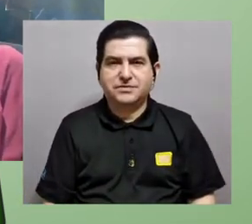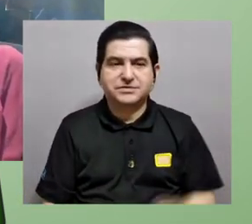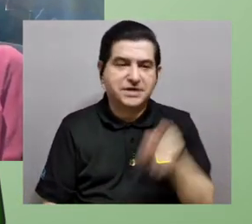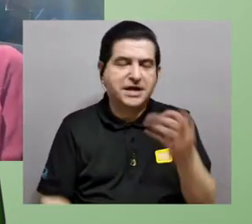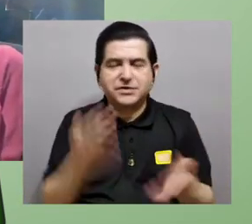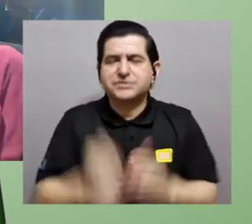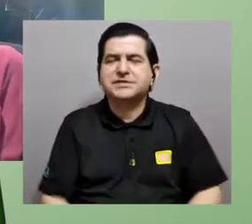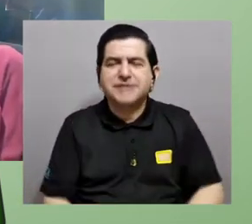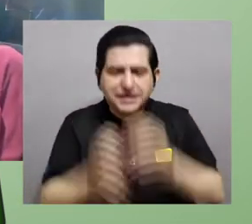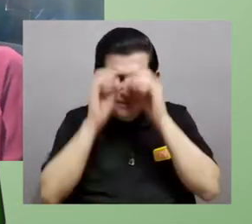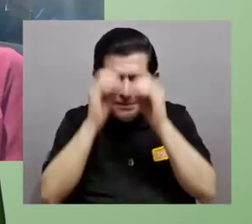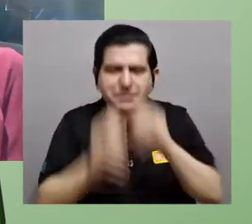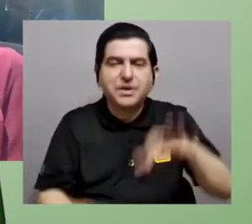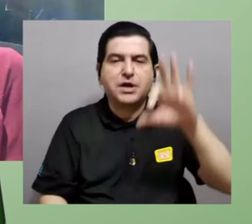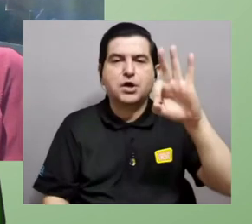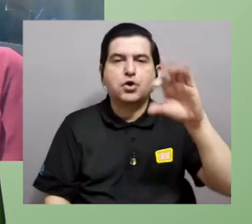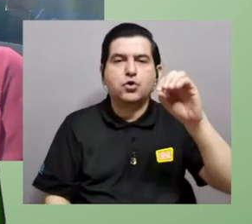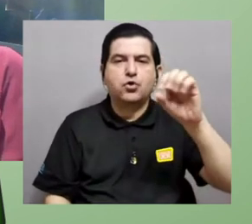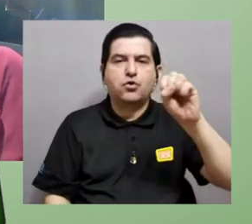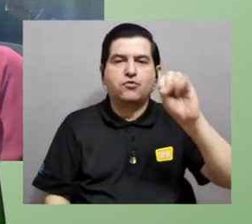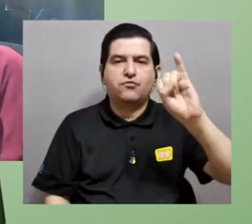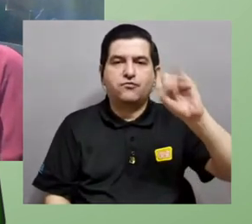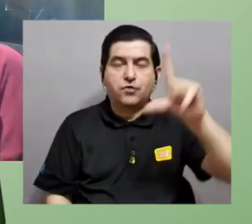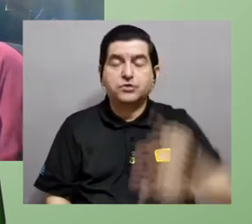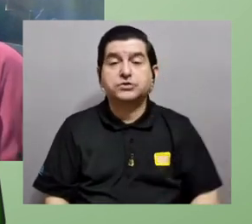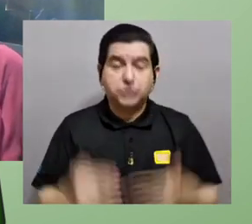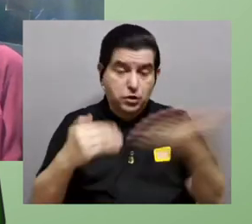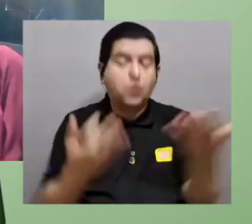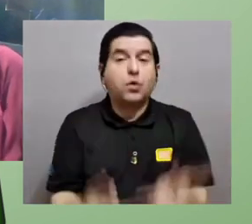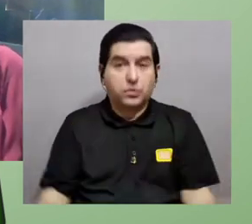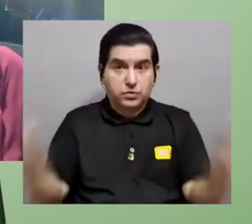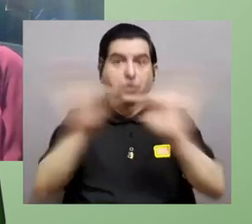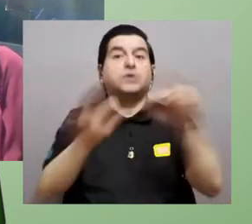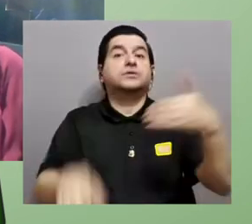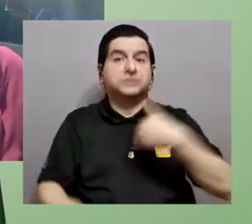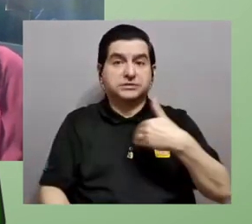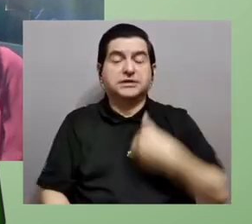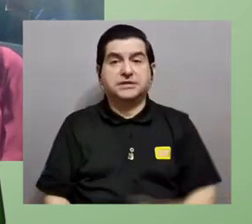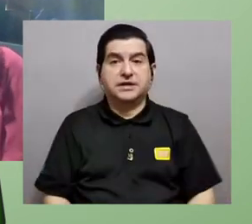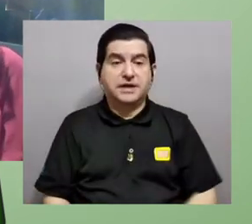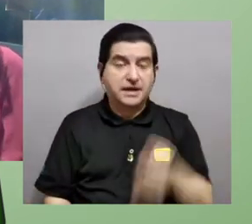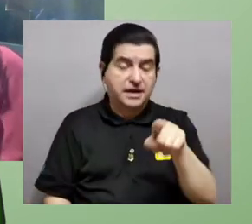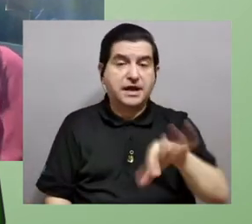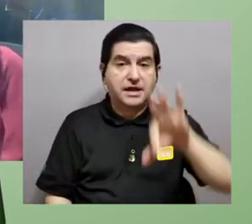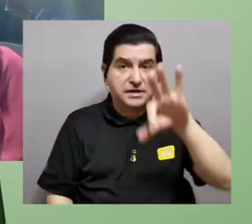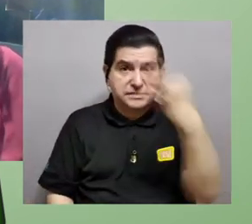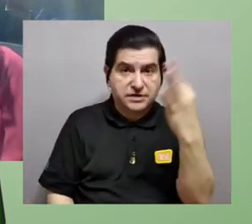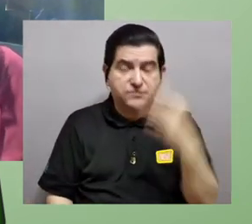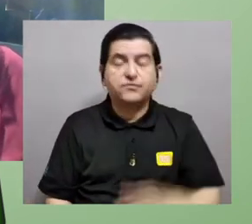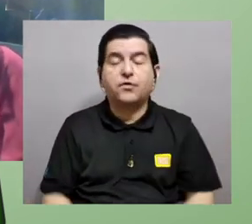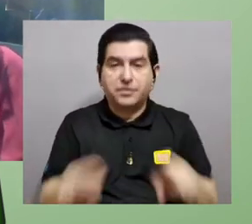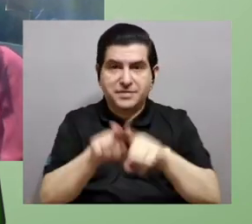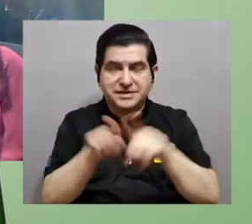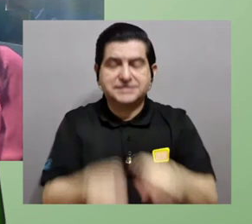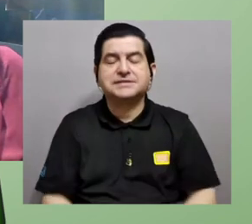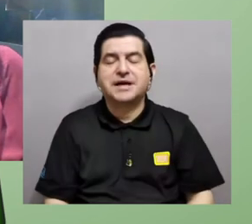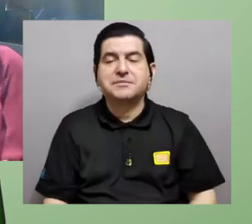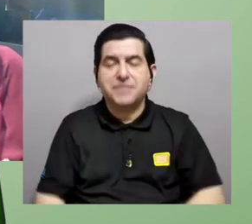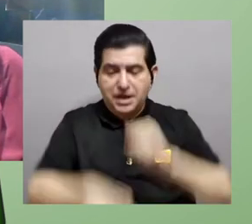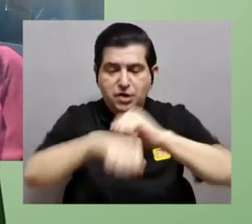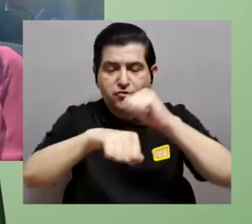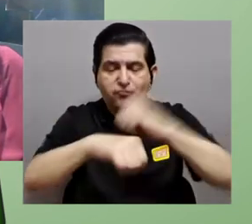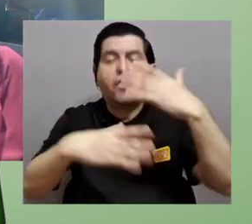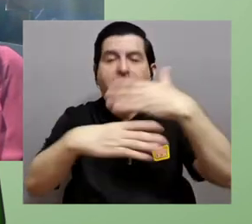radiolarios son microfósiles ¿verdad? tienen muchas cosas importantes son formas cilicias formaron